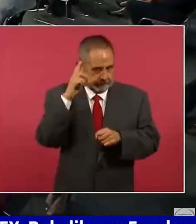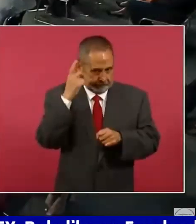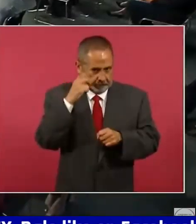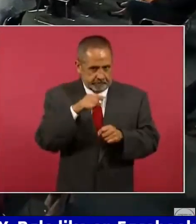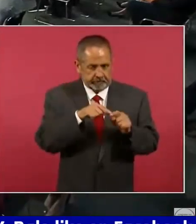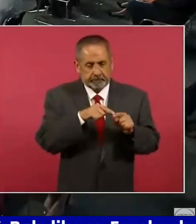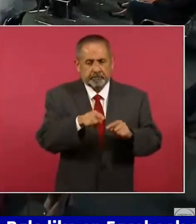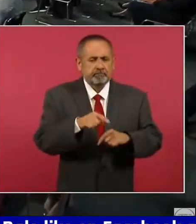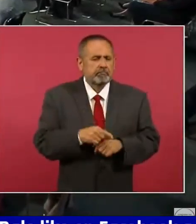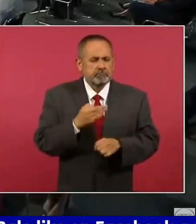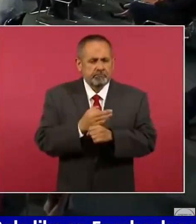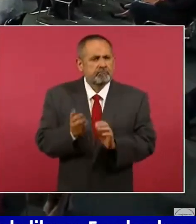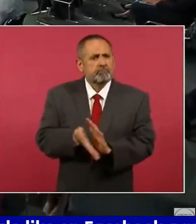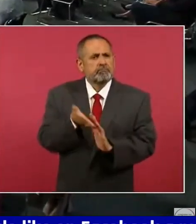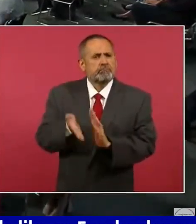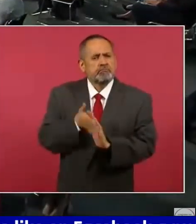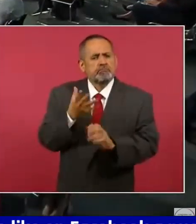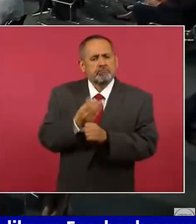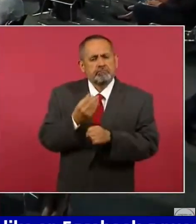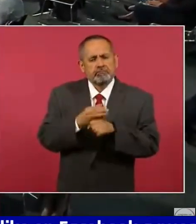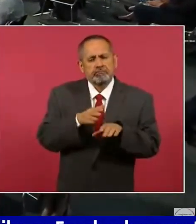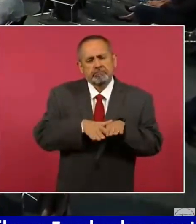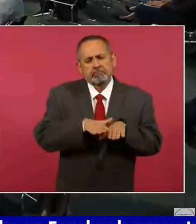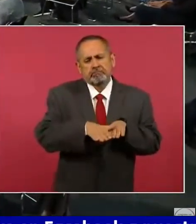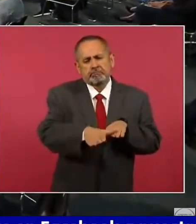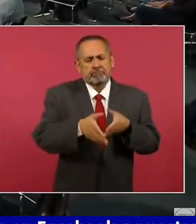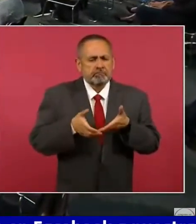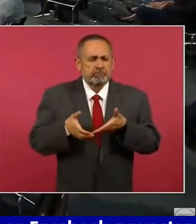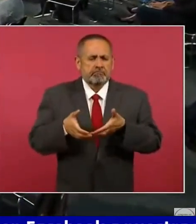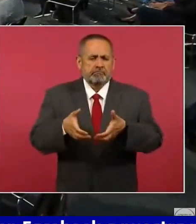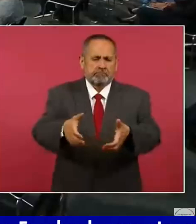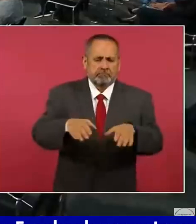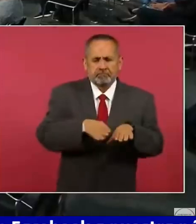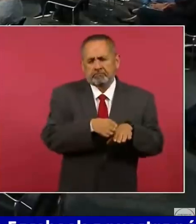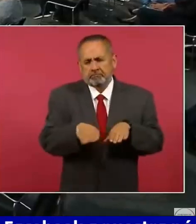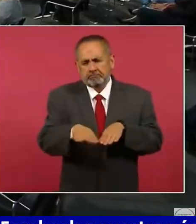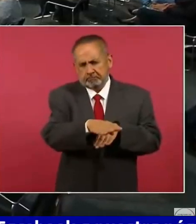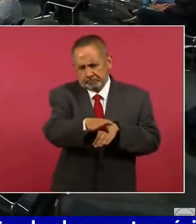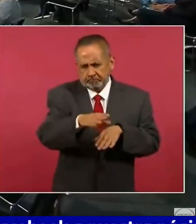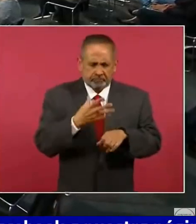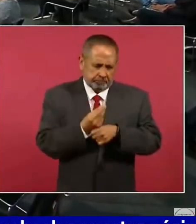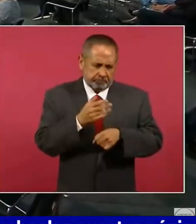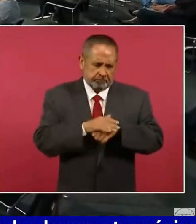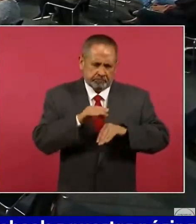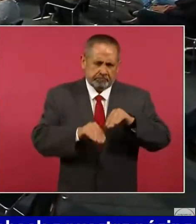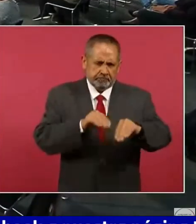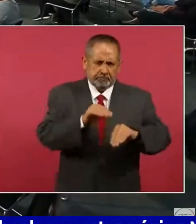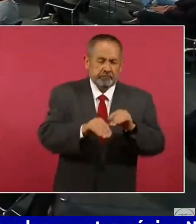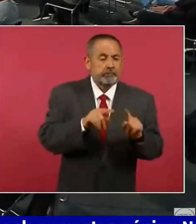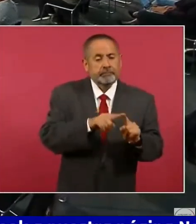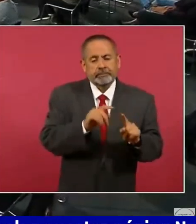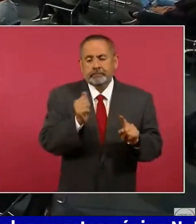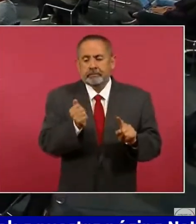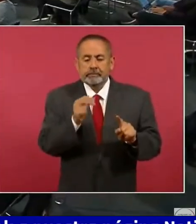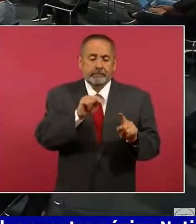Se están haciendo estos caminos como otro de San Ignacio, Sinaloa, a Tayoltita,